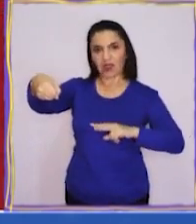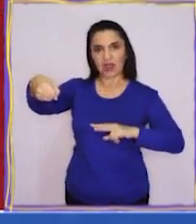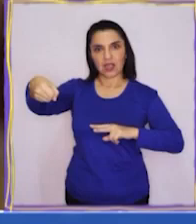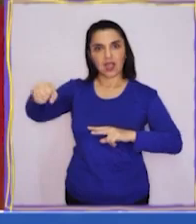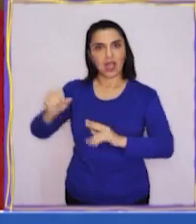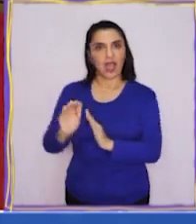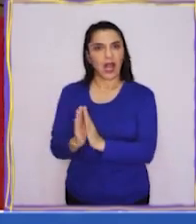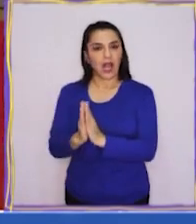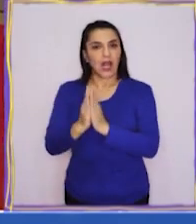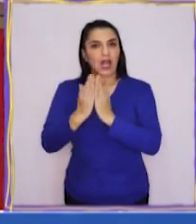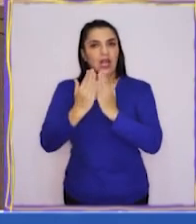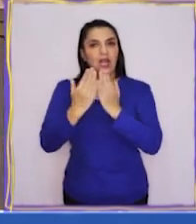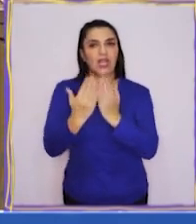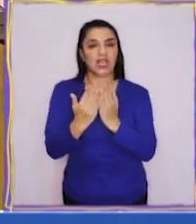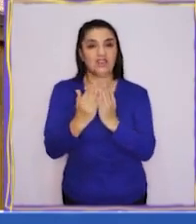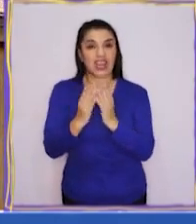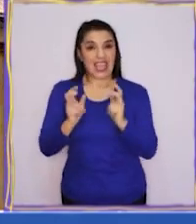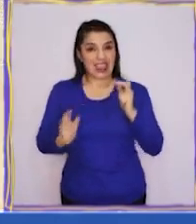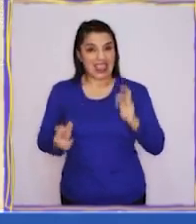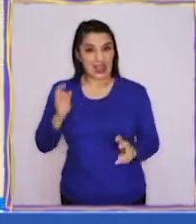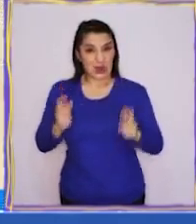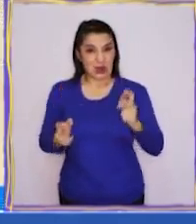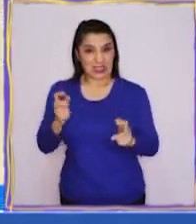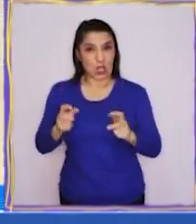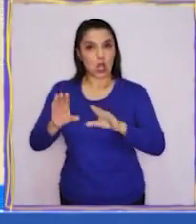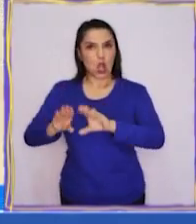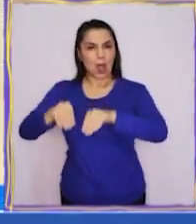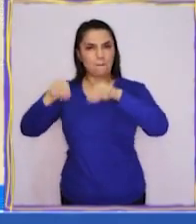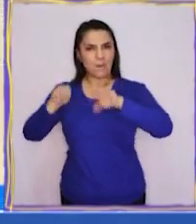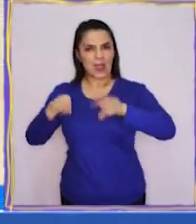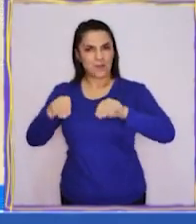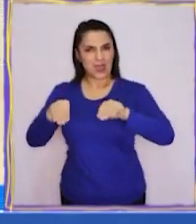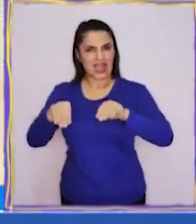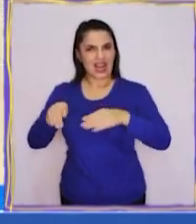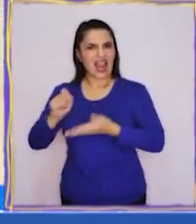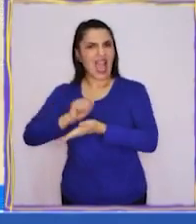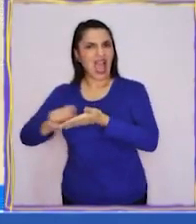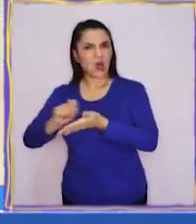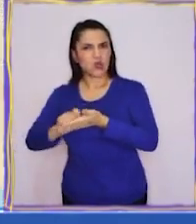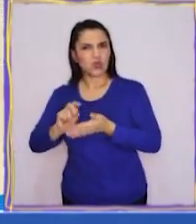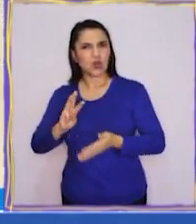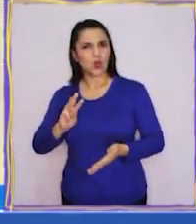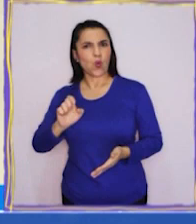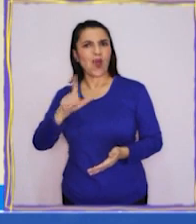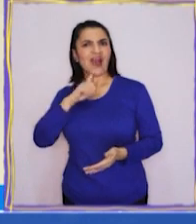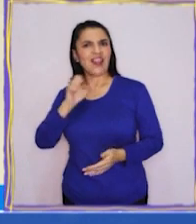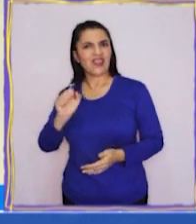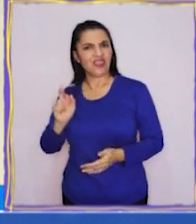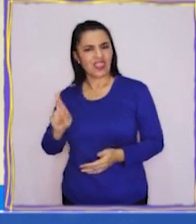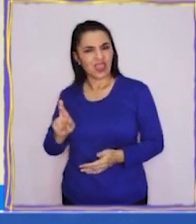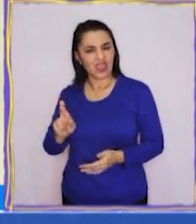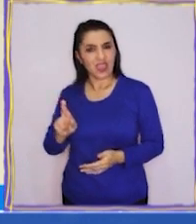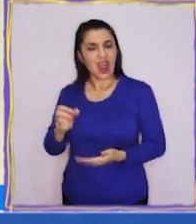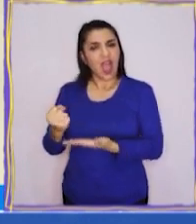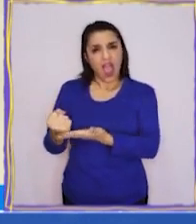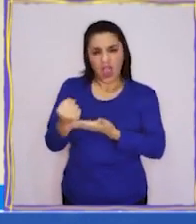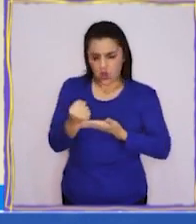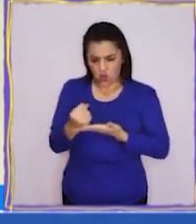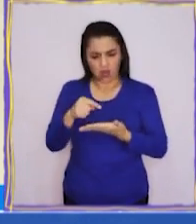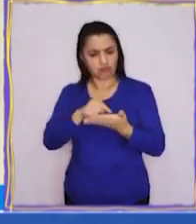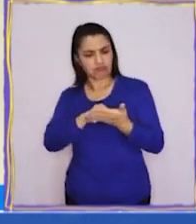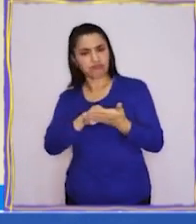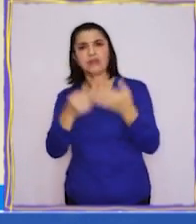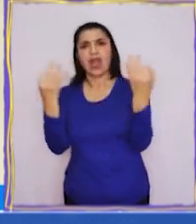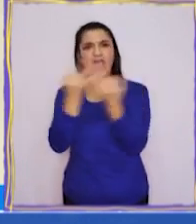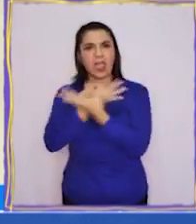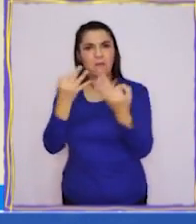¡Miren! Es el libro Dinosaurios de papel del autor Walter Alexander Schultz. Este libro nos ayuda a poder hacer